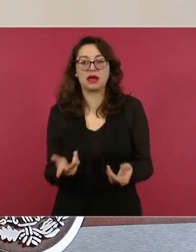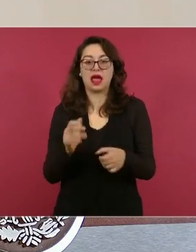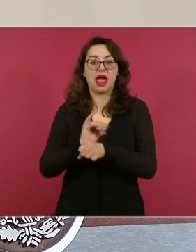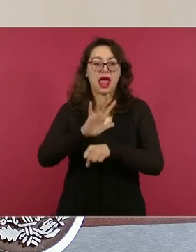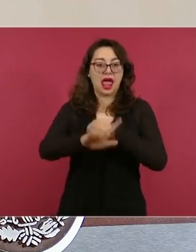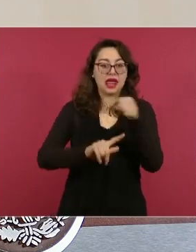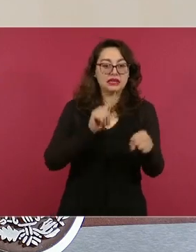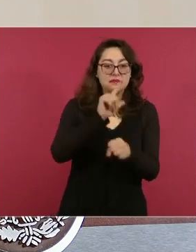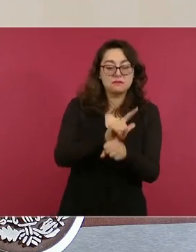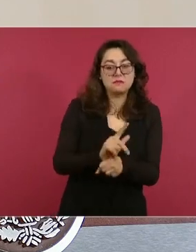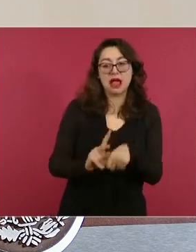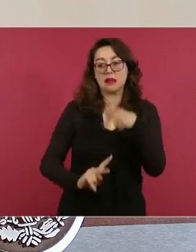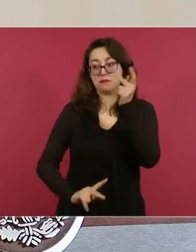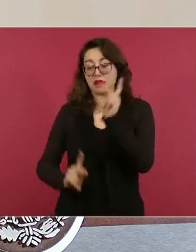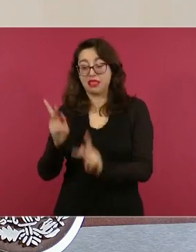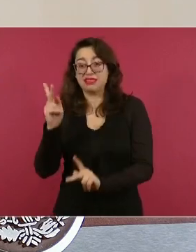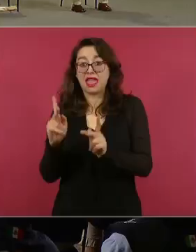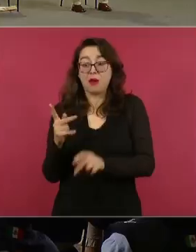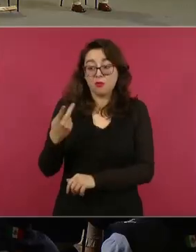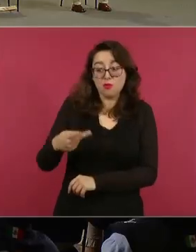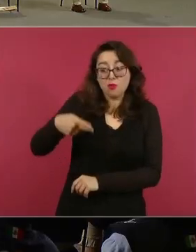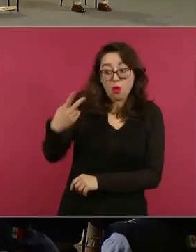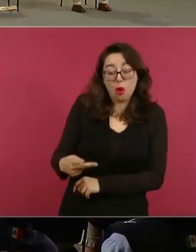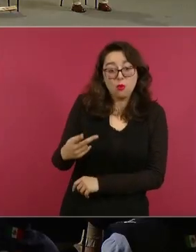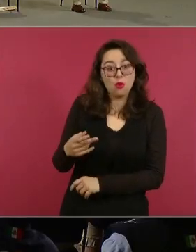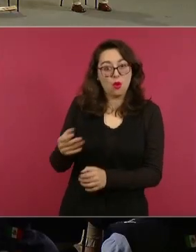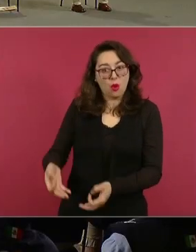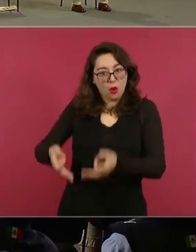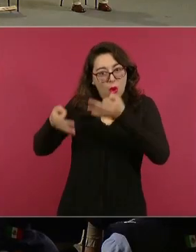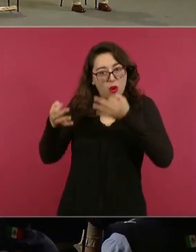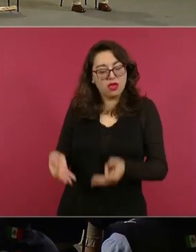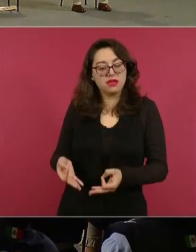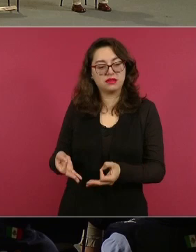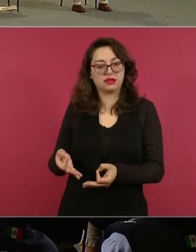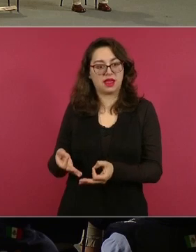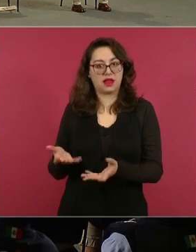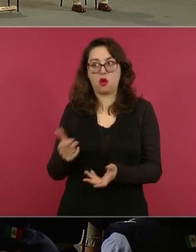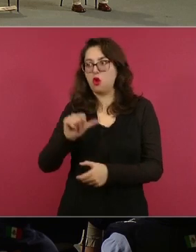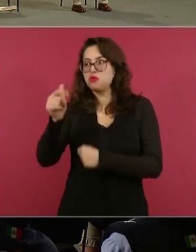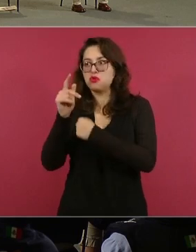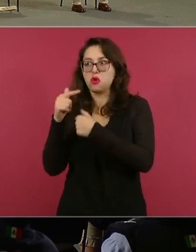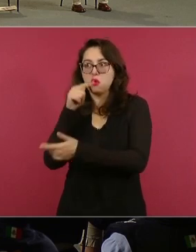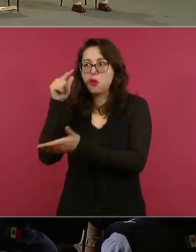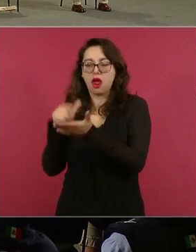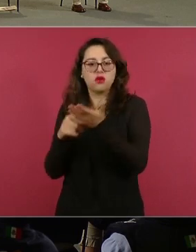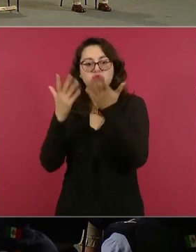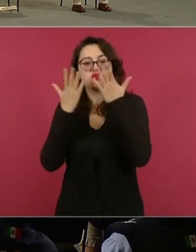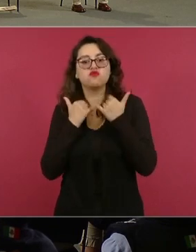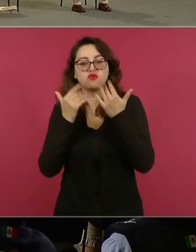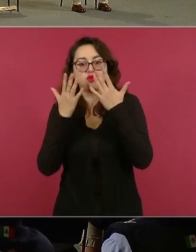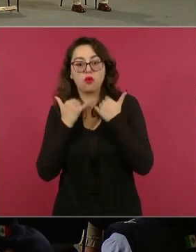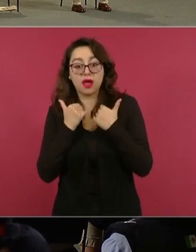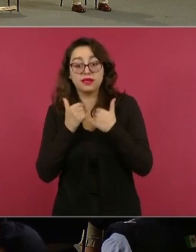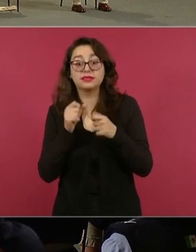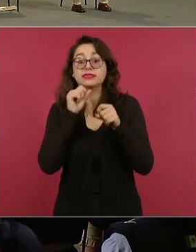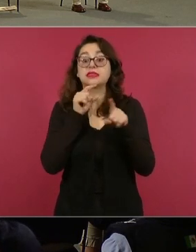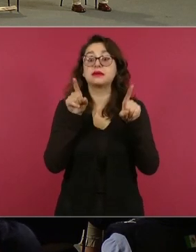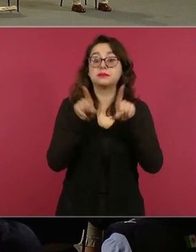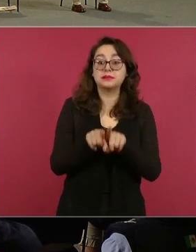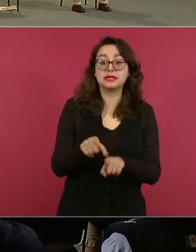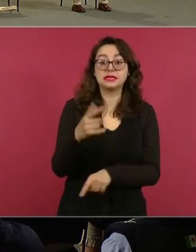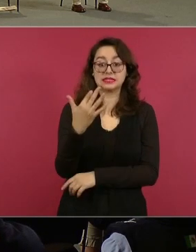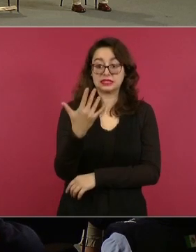endémicos sólo están en este espacio y 55 de alguna categoría en riesgo